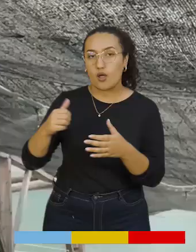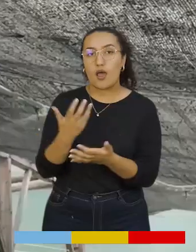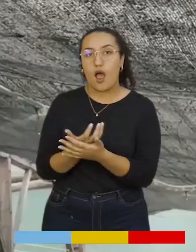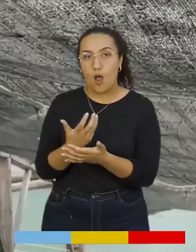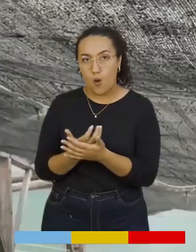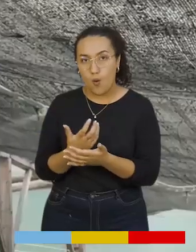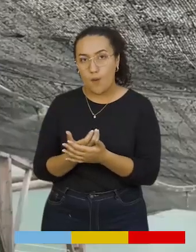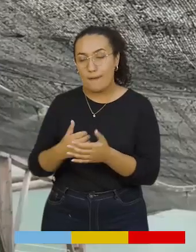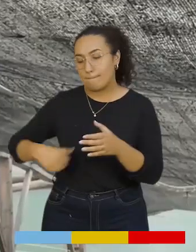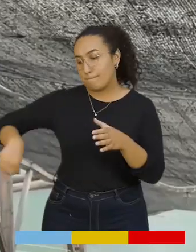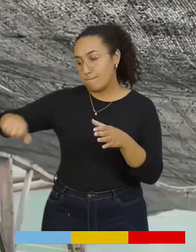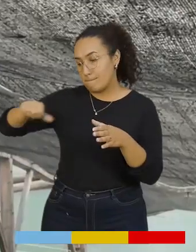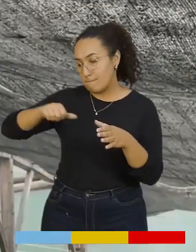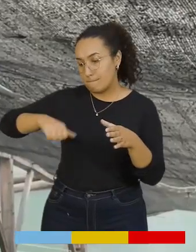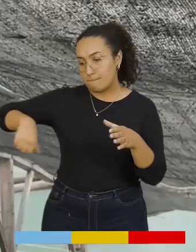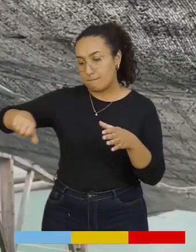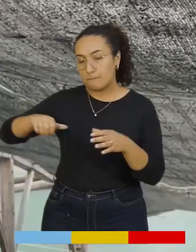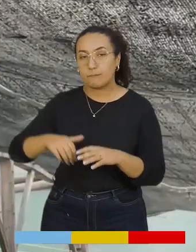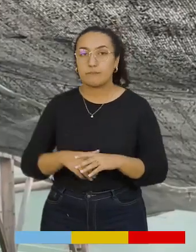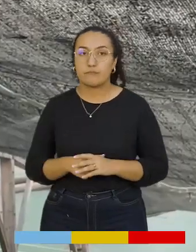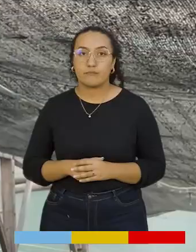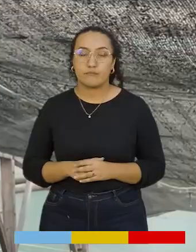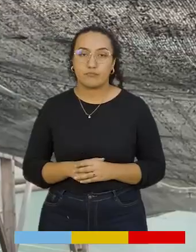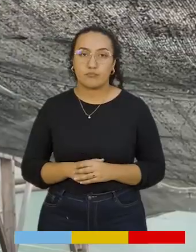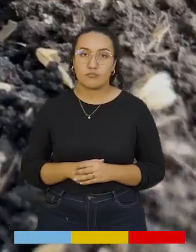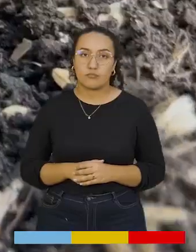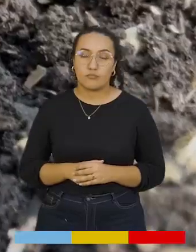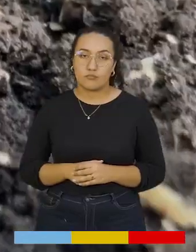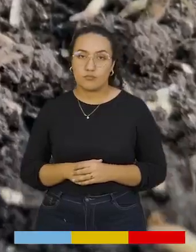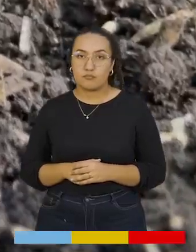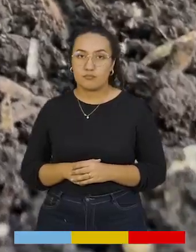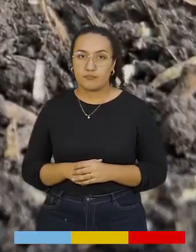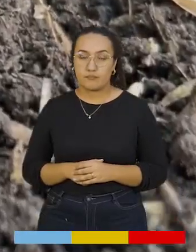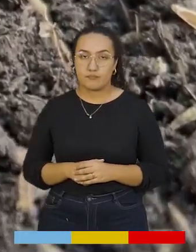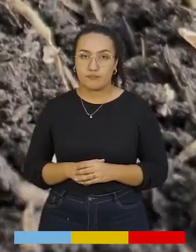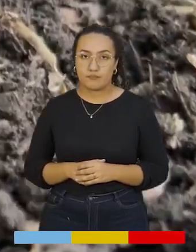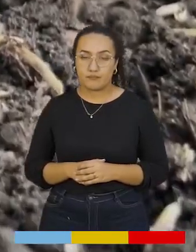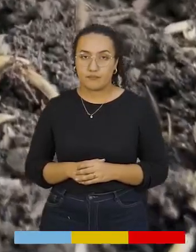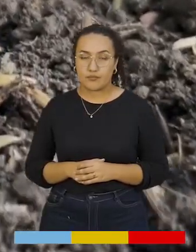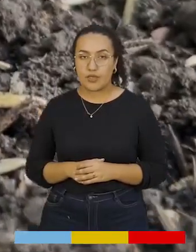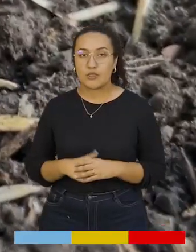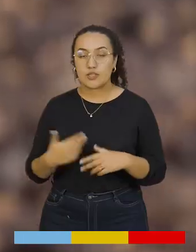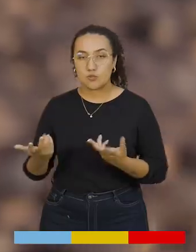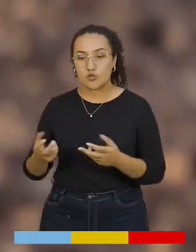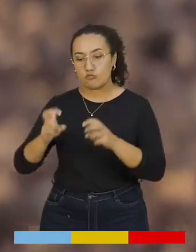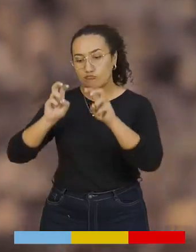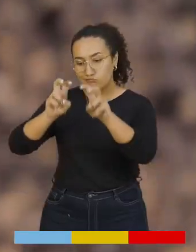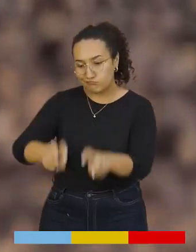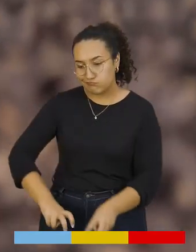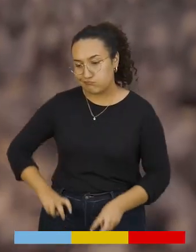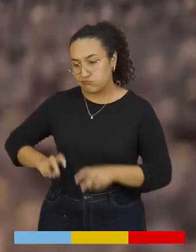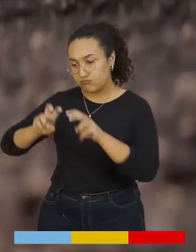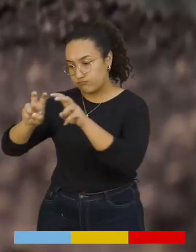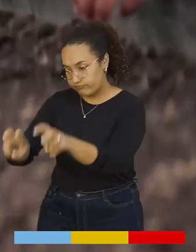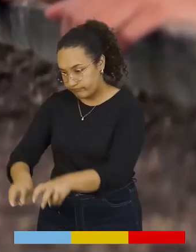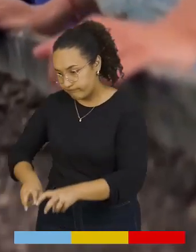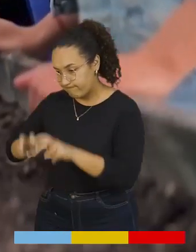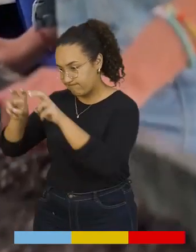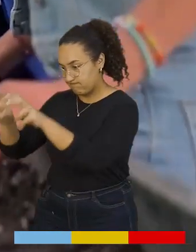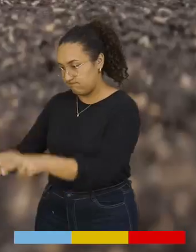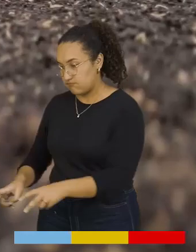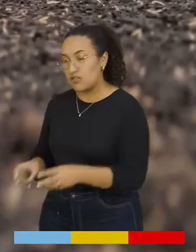el sustrato. Y empezamos nosotros a hacer un tema de especie de zanjitas y vamos